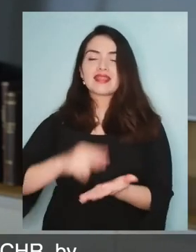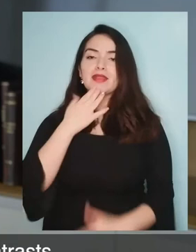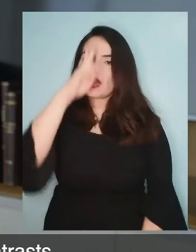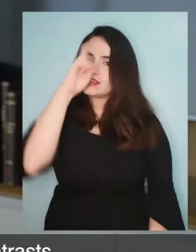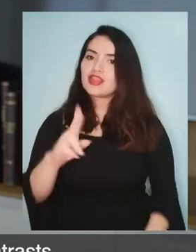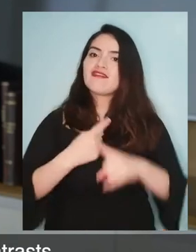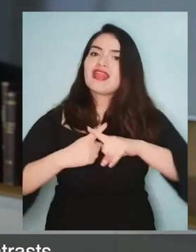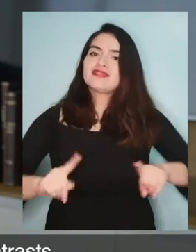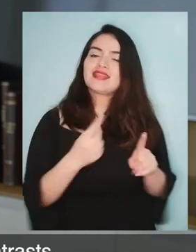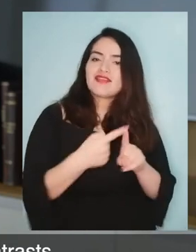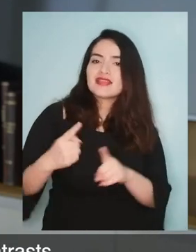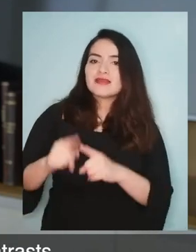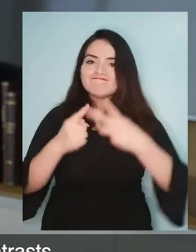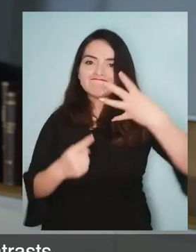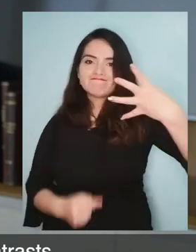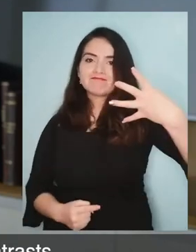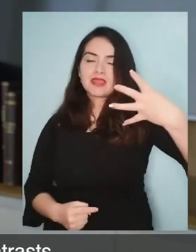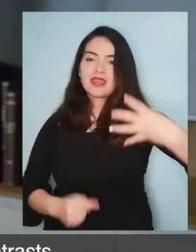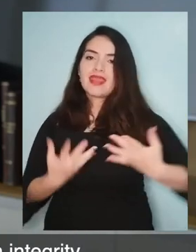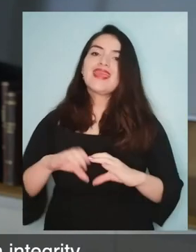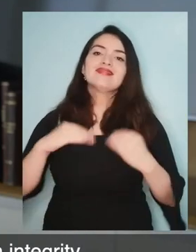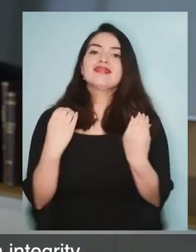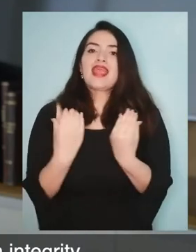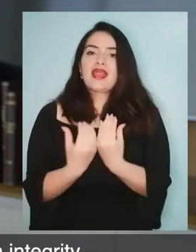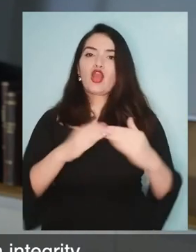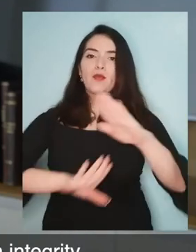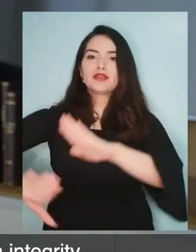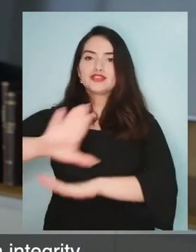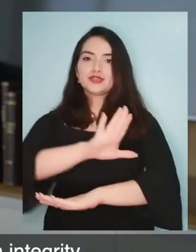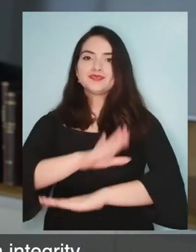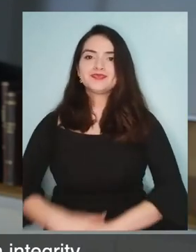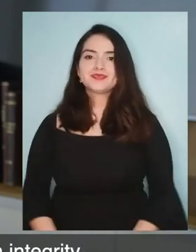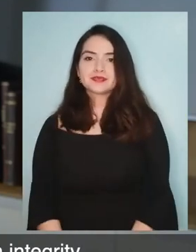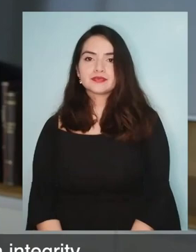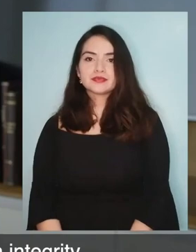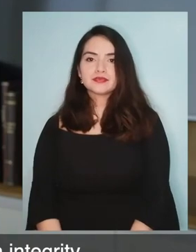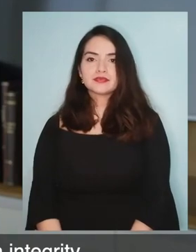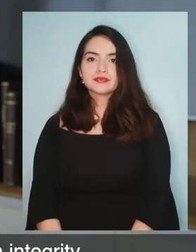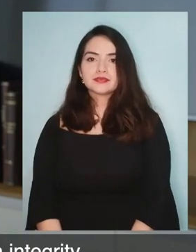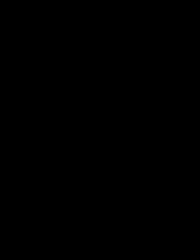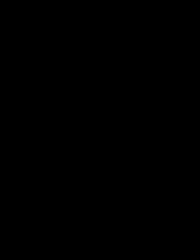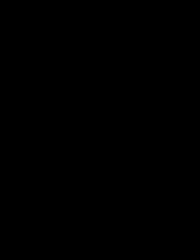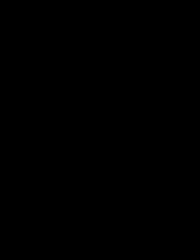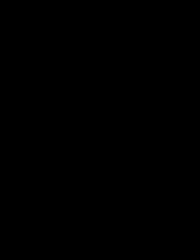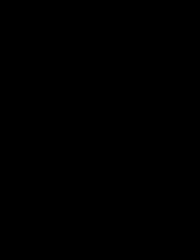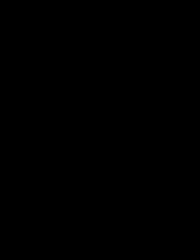visibilizar sus realidades, reconociendo sus diferencias y demás factores de interseccionalidad, asumiendo el prisma de integralidad en su protección.